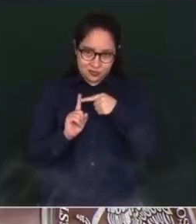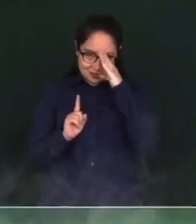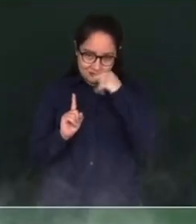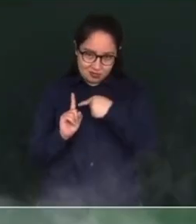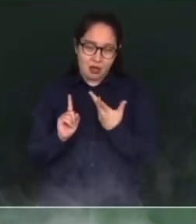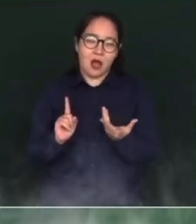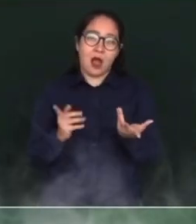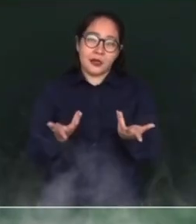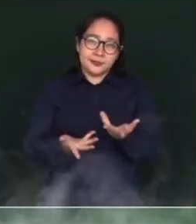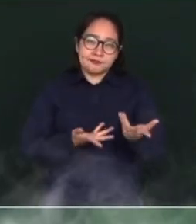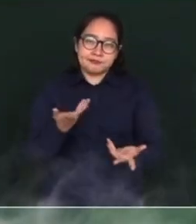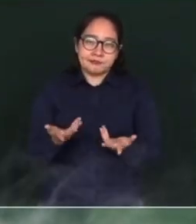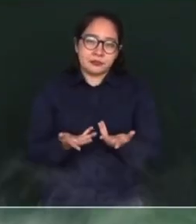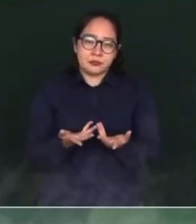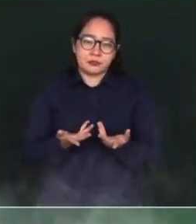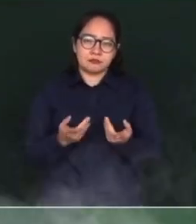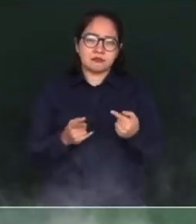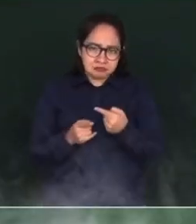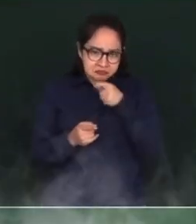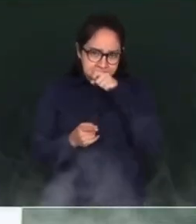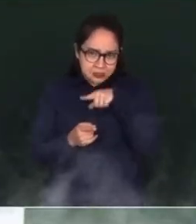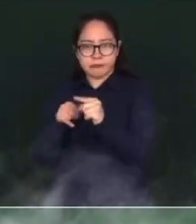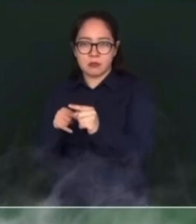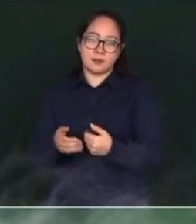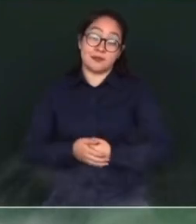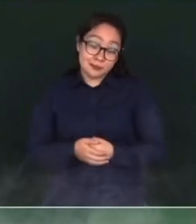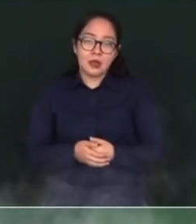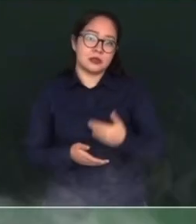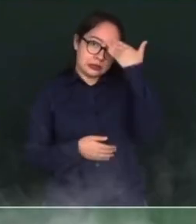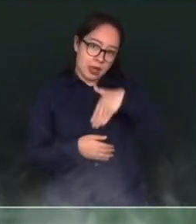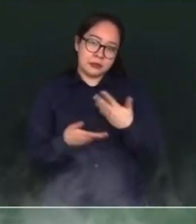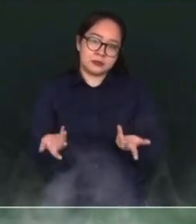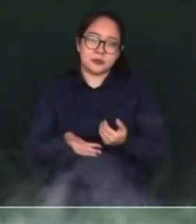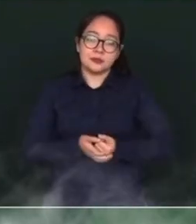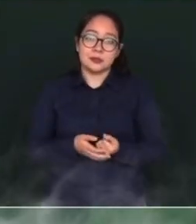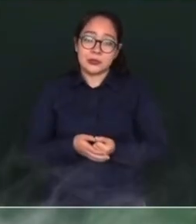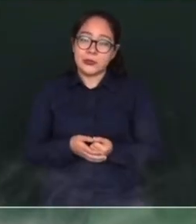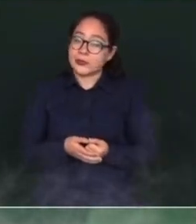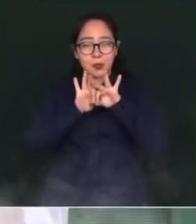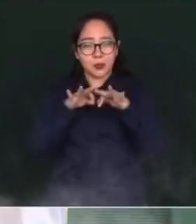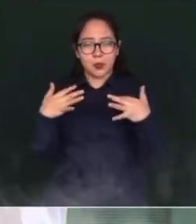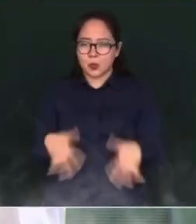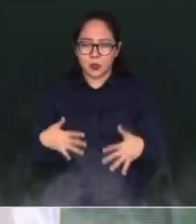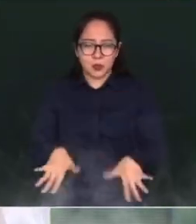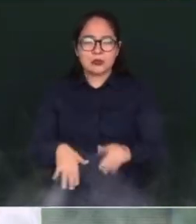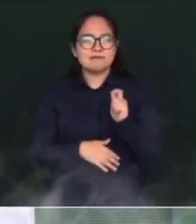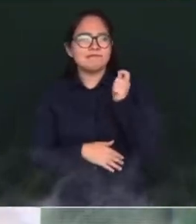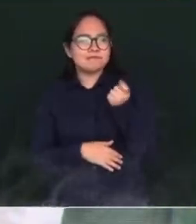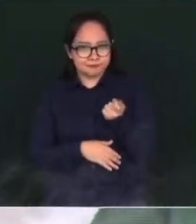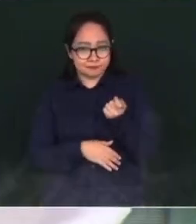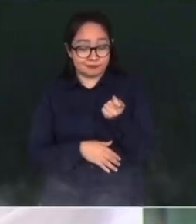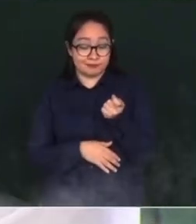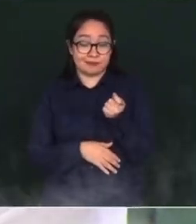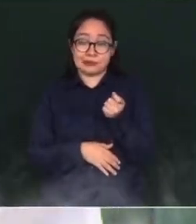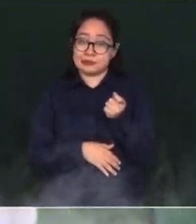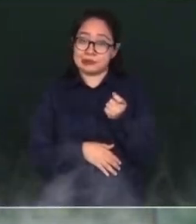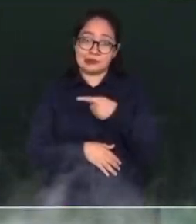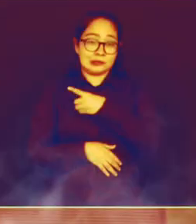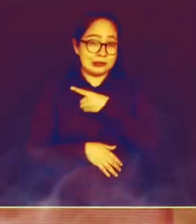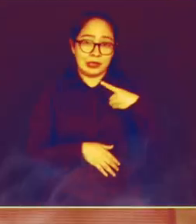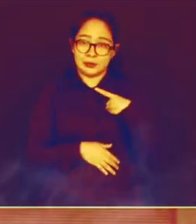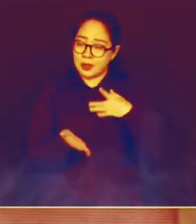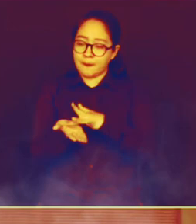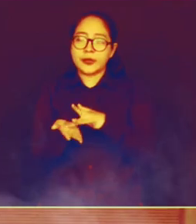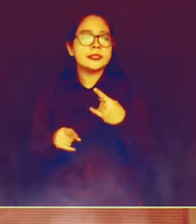llamando a votar en contra mía. Saben que lo más importante es contar con el apoyo de los